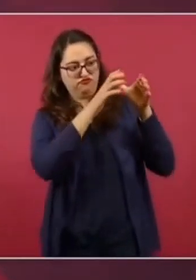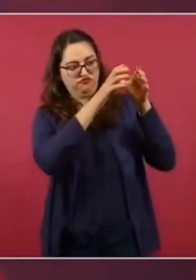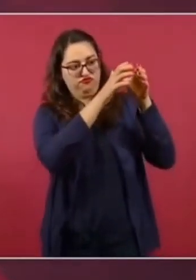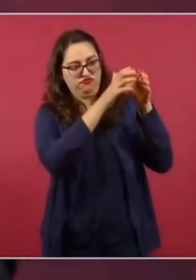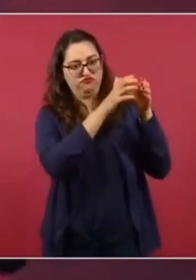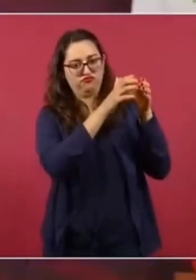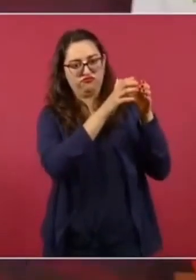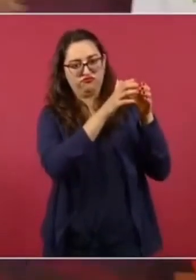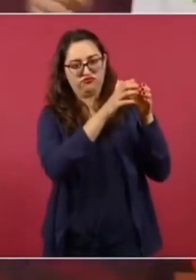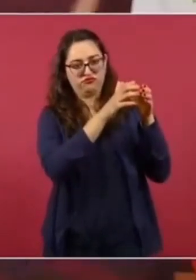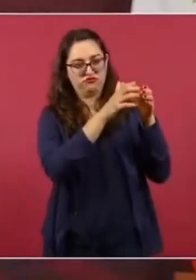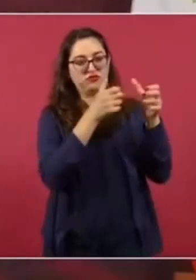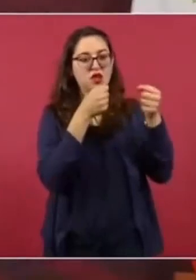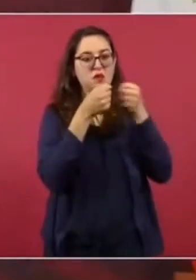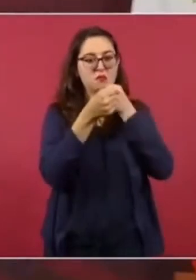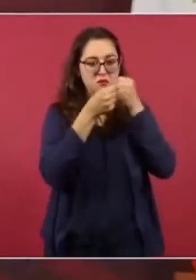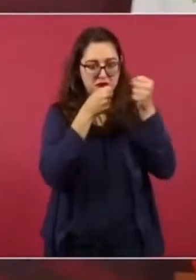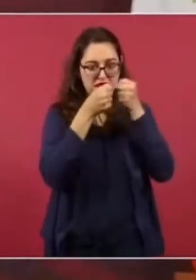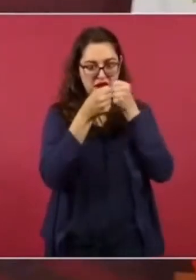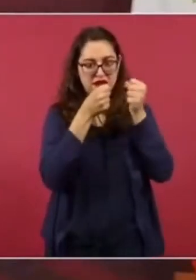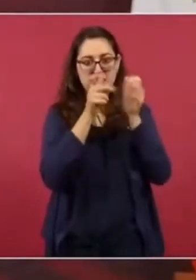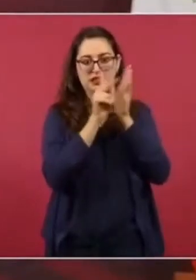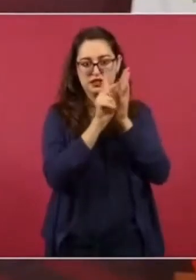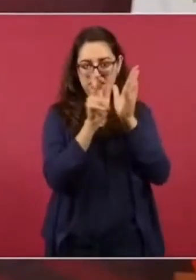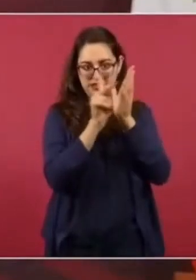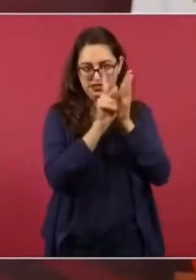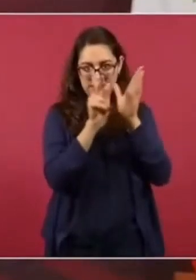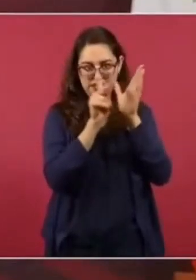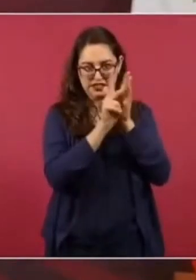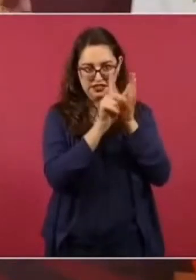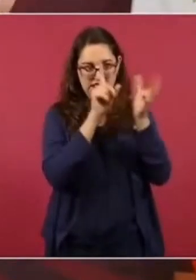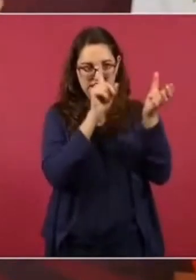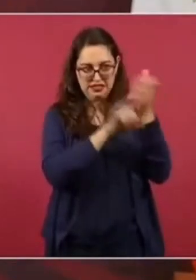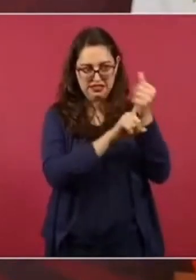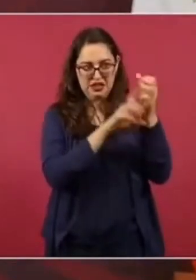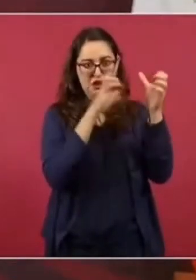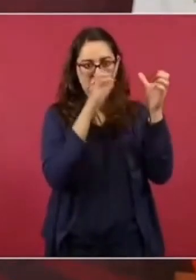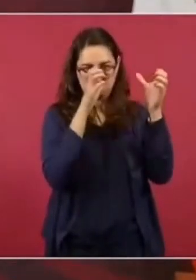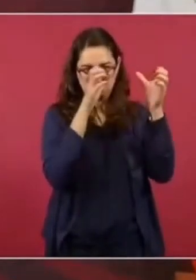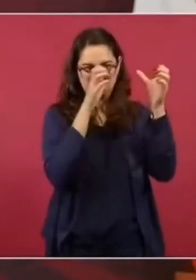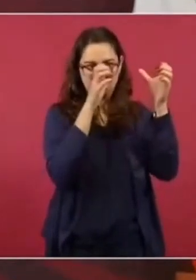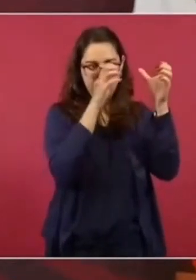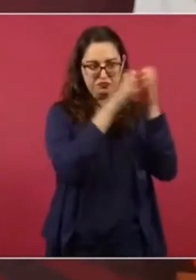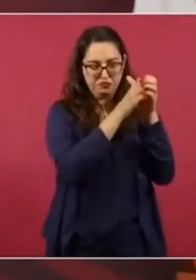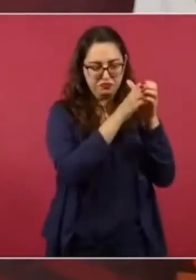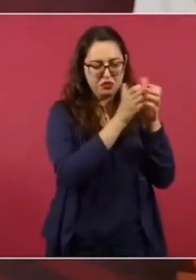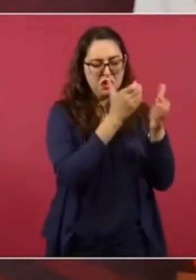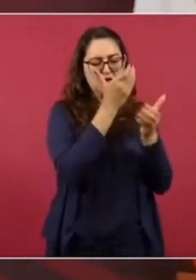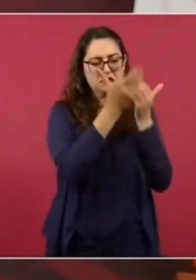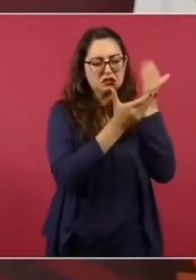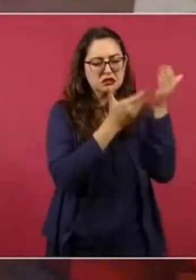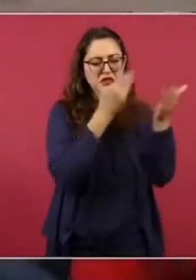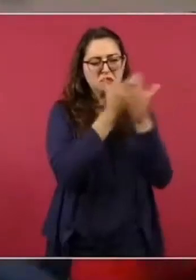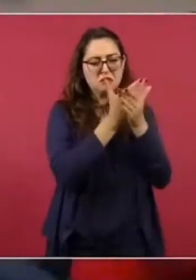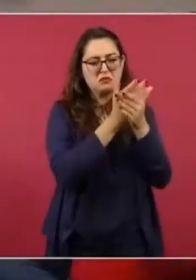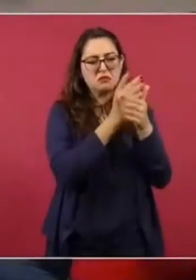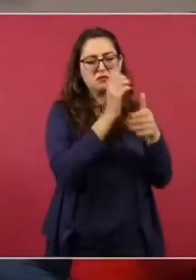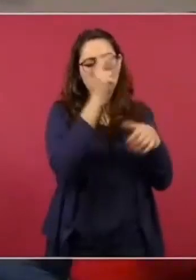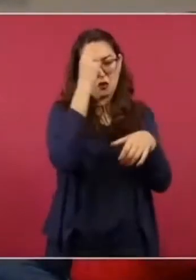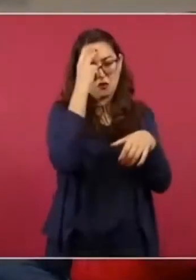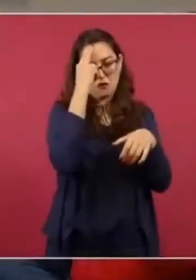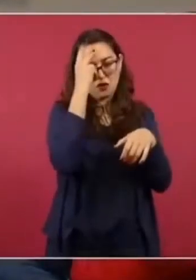Y la prensa al servicio del porfiriato.